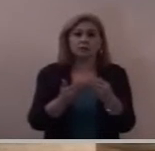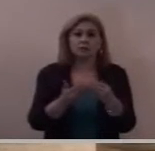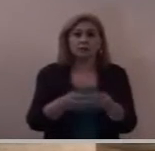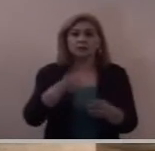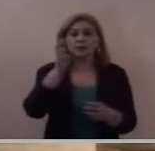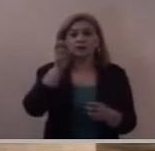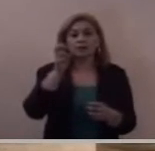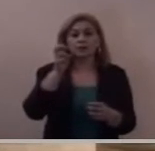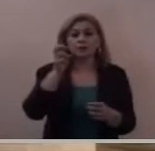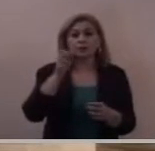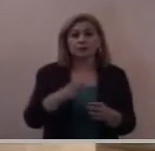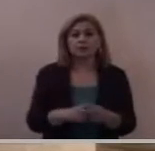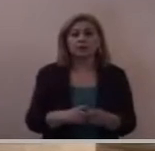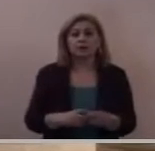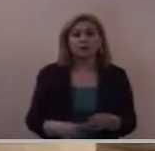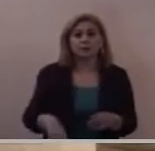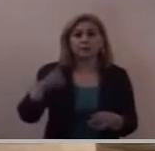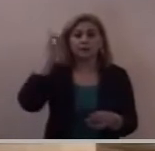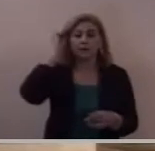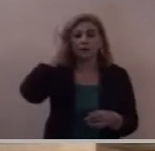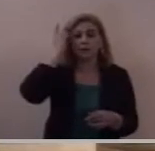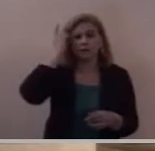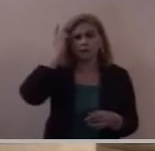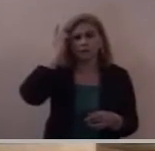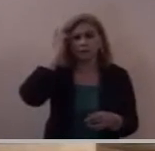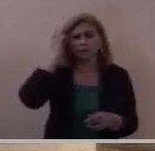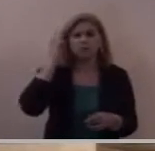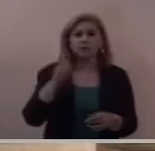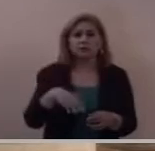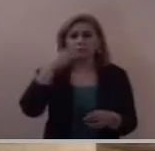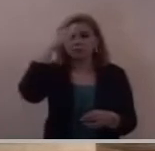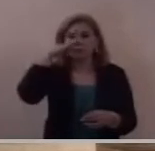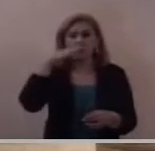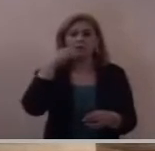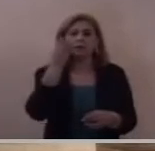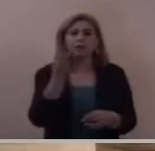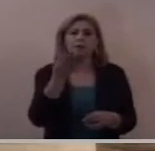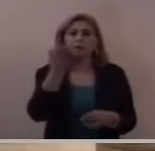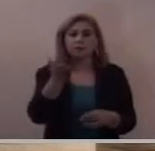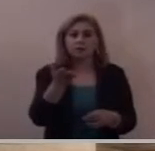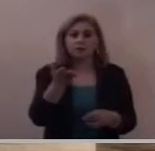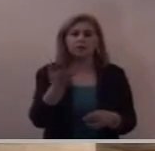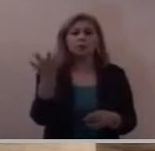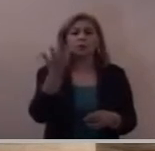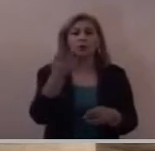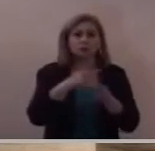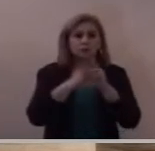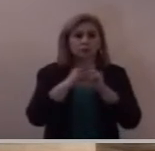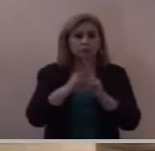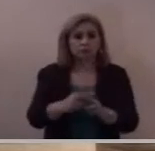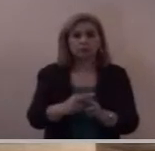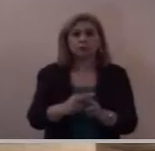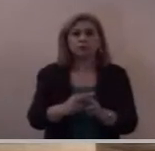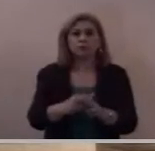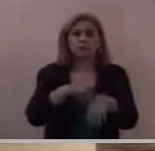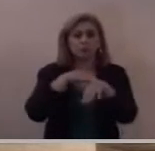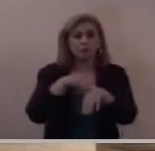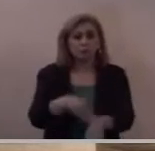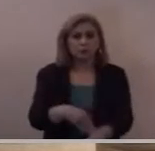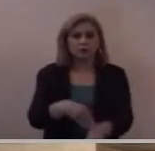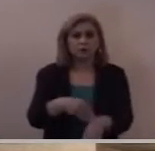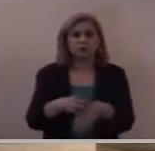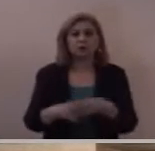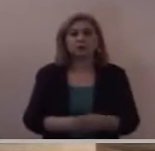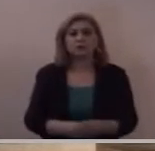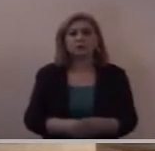sabe tener cariño a quien le ayuda a quien le sirve la